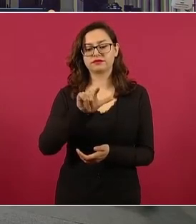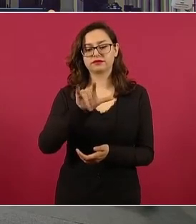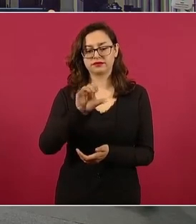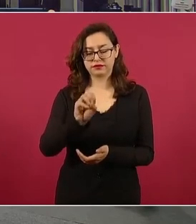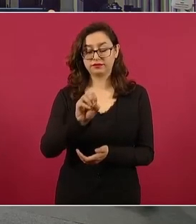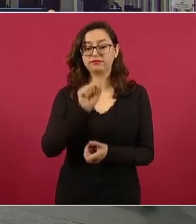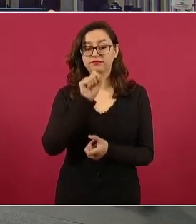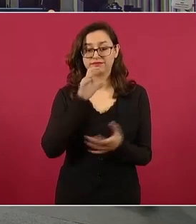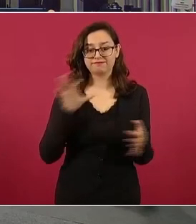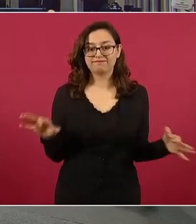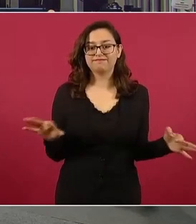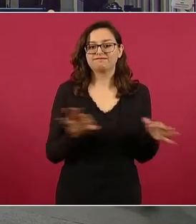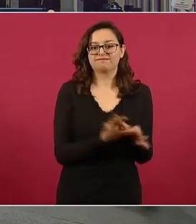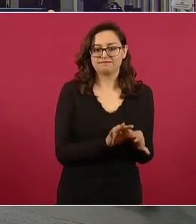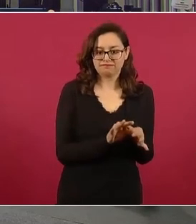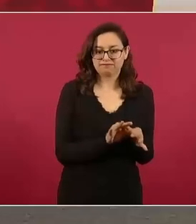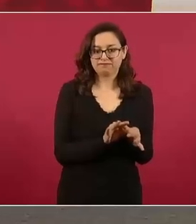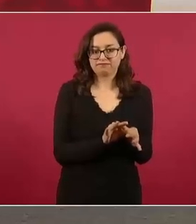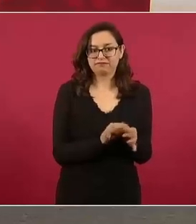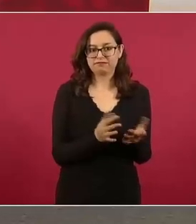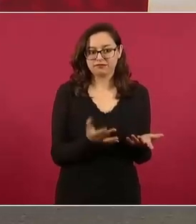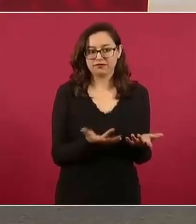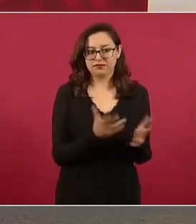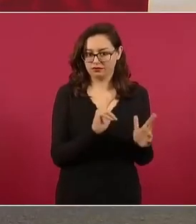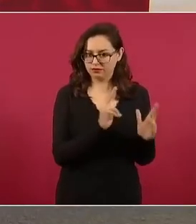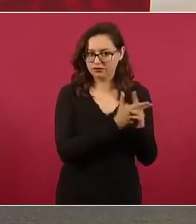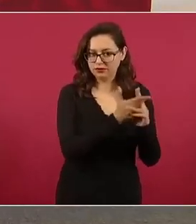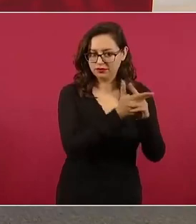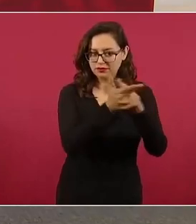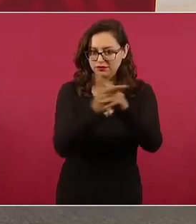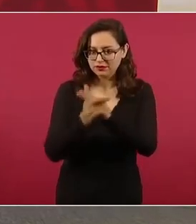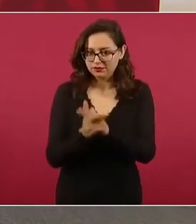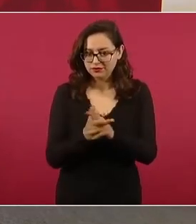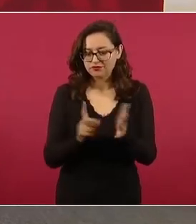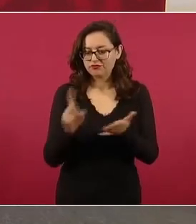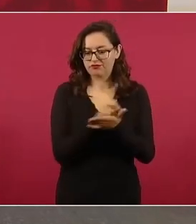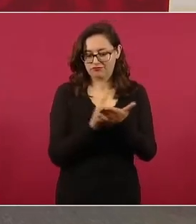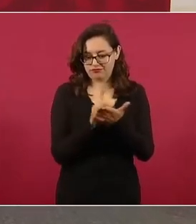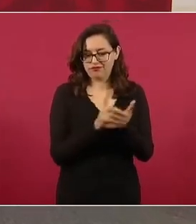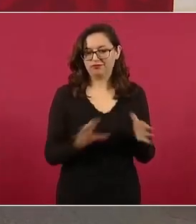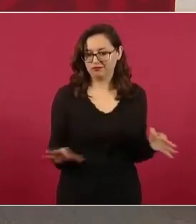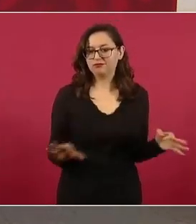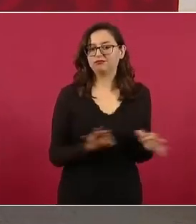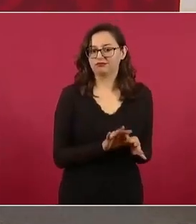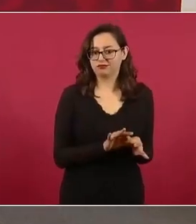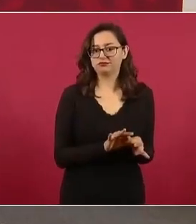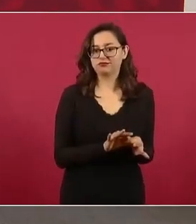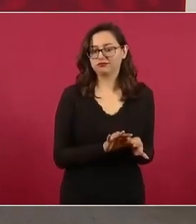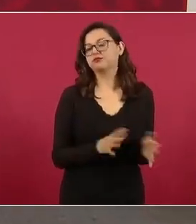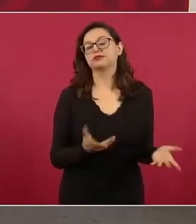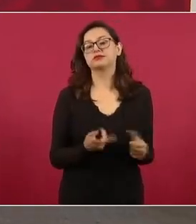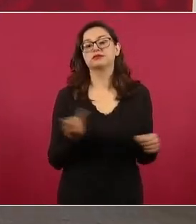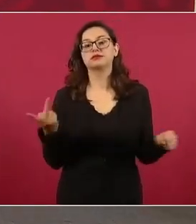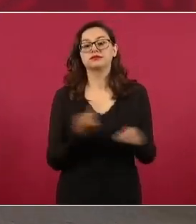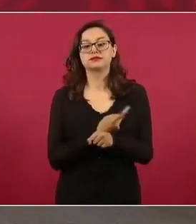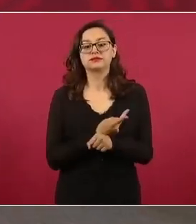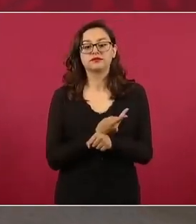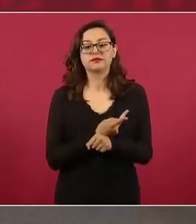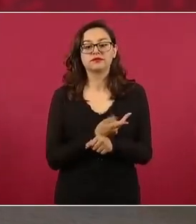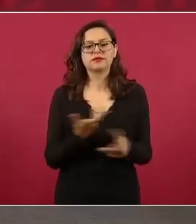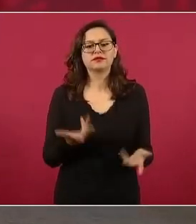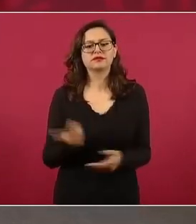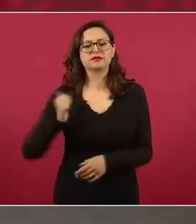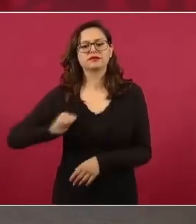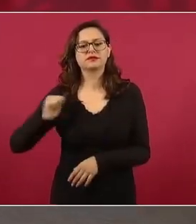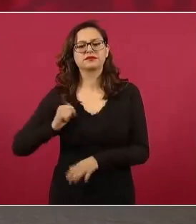Que ya no es el tráfico con las drogas